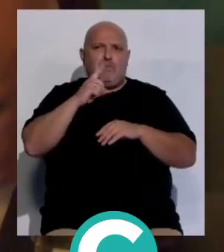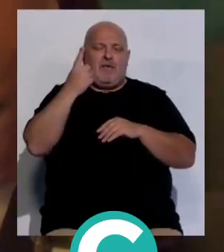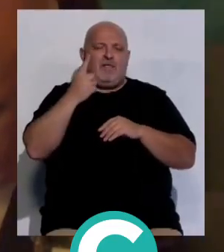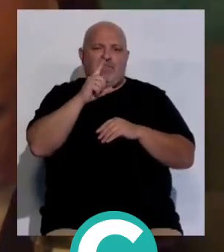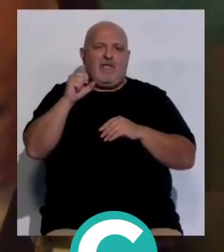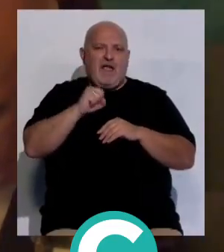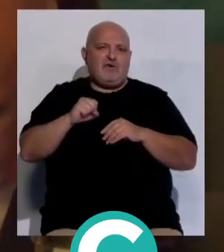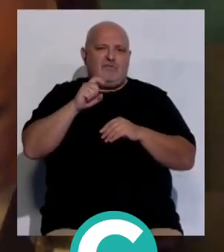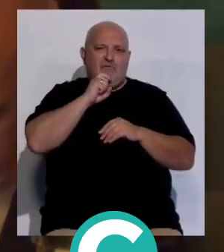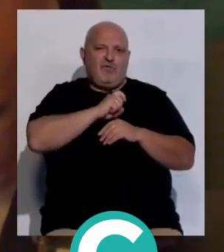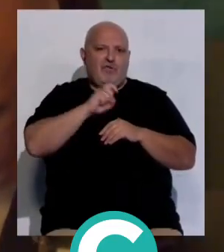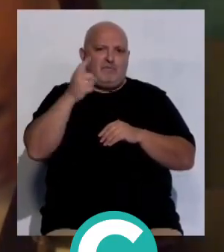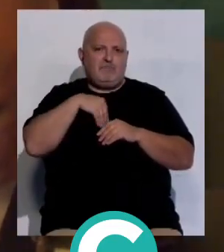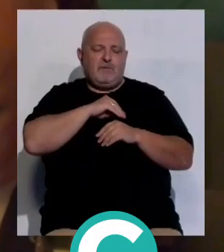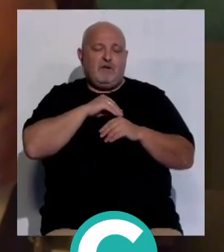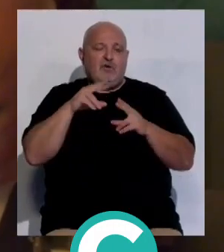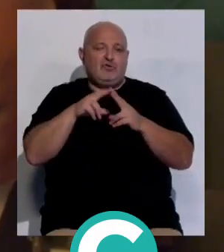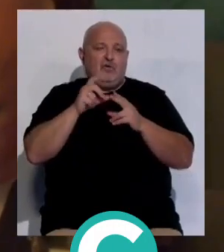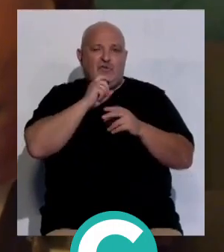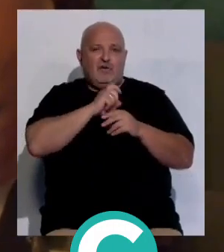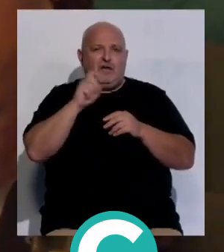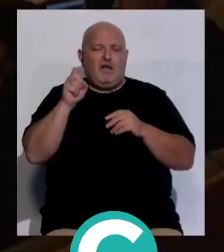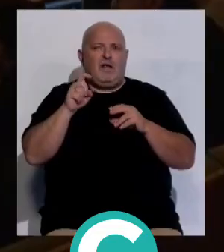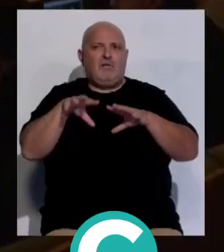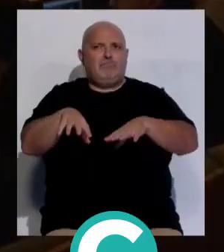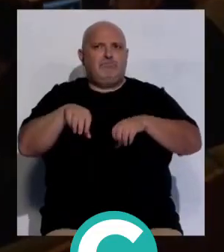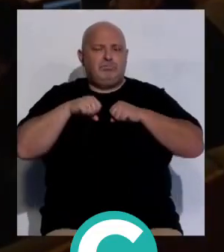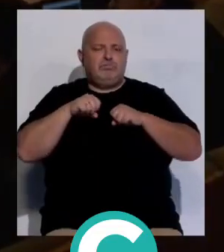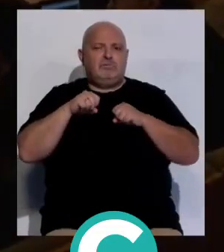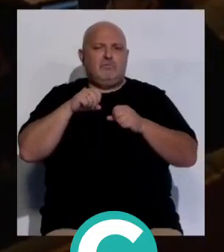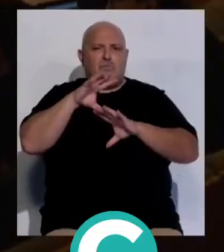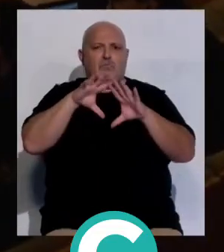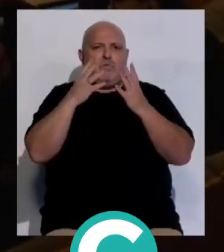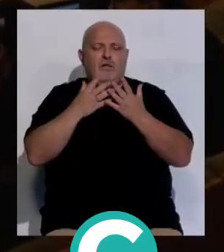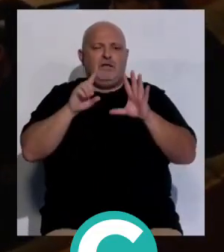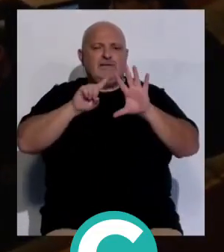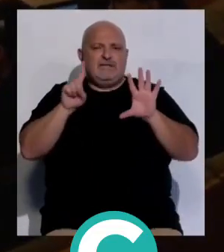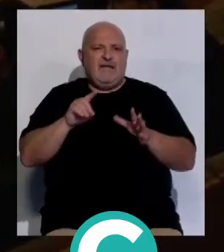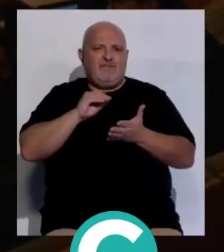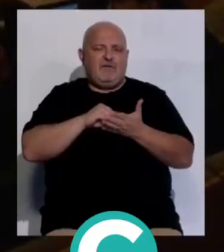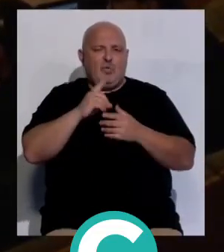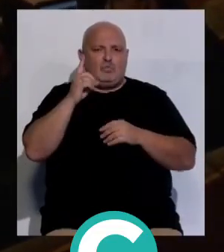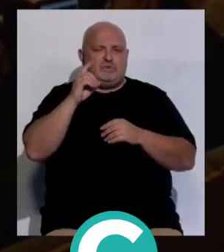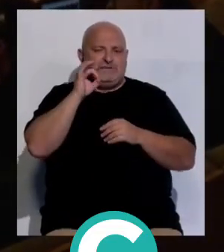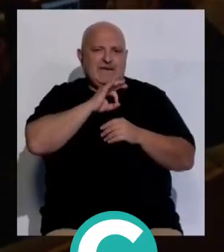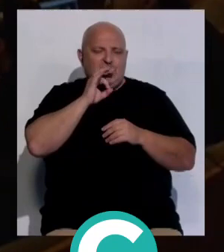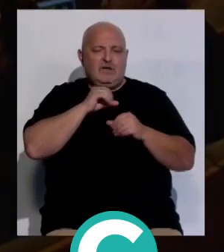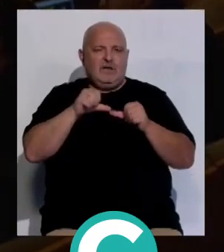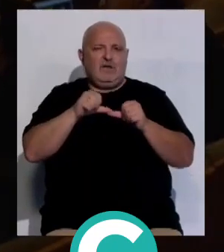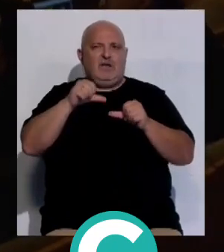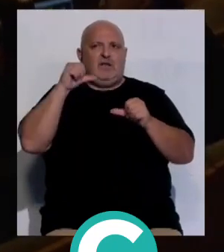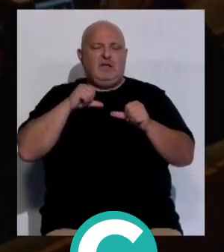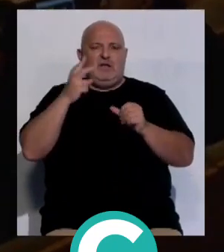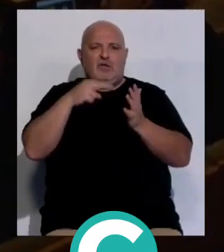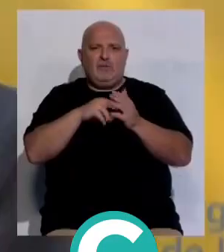centenario de su fundación España como socia fundadora, acoge este Congreso Mundial por sexta vez en casi un siglo. La anterior cita